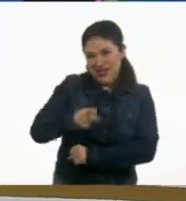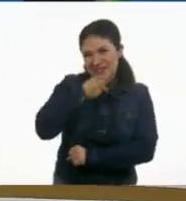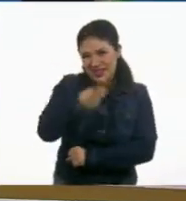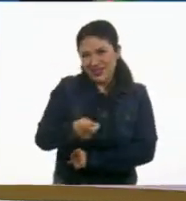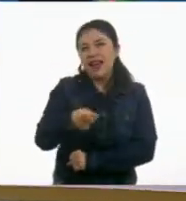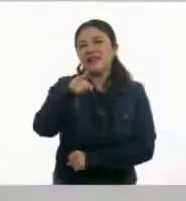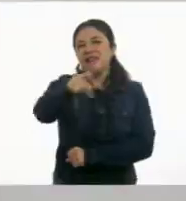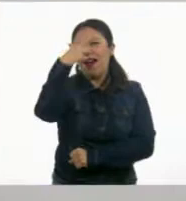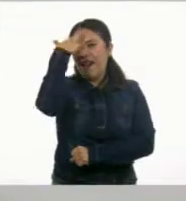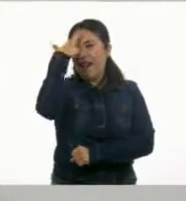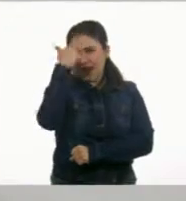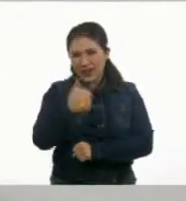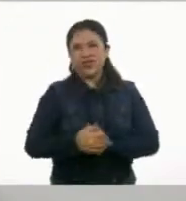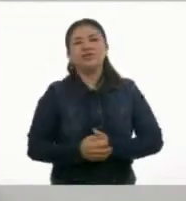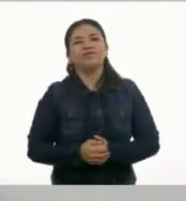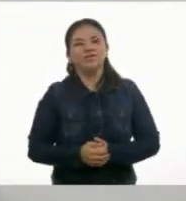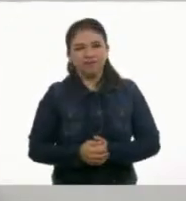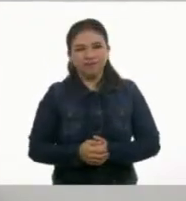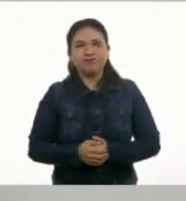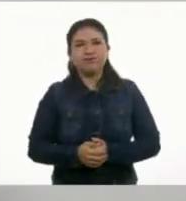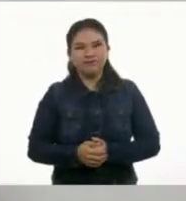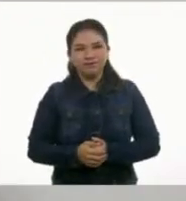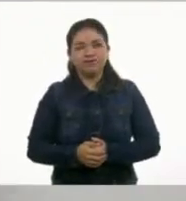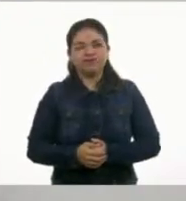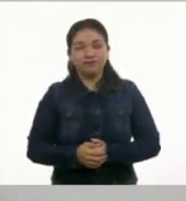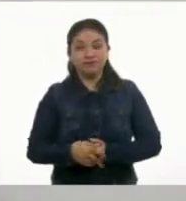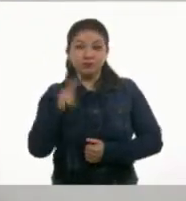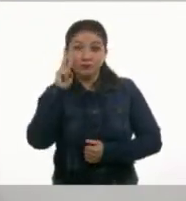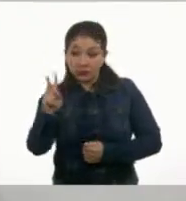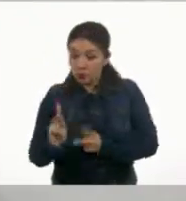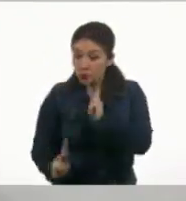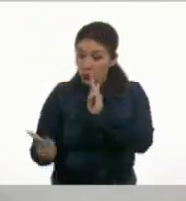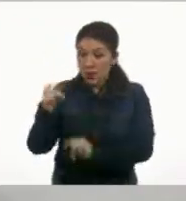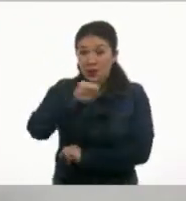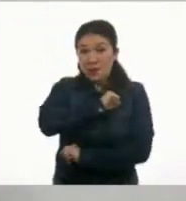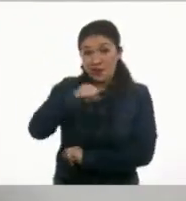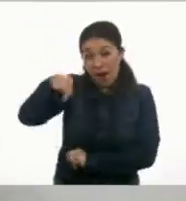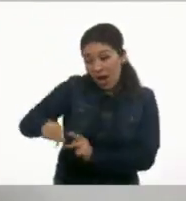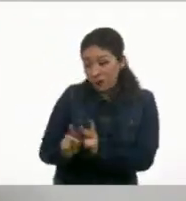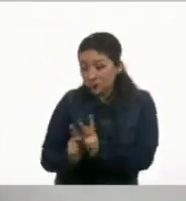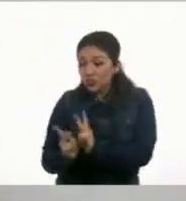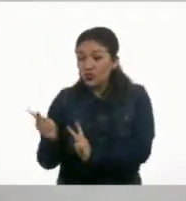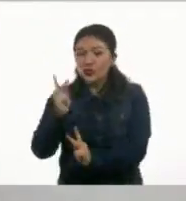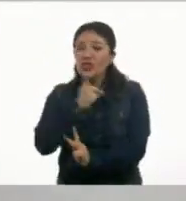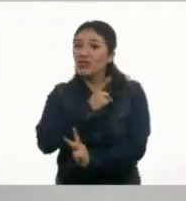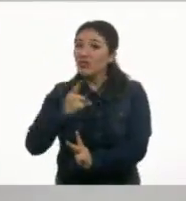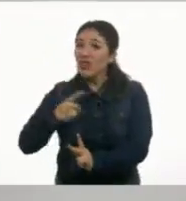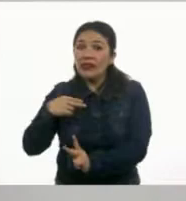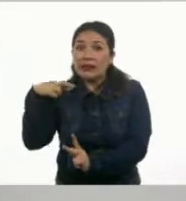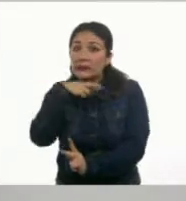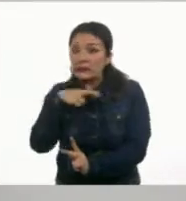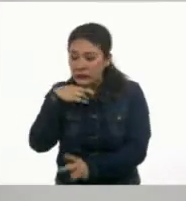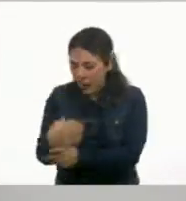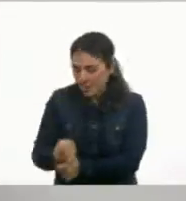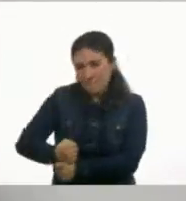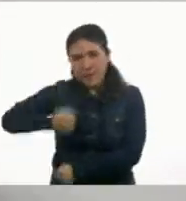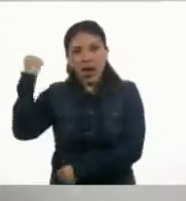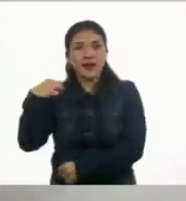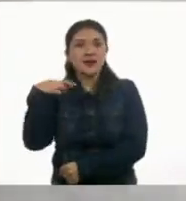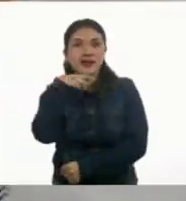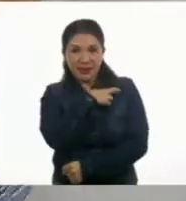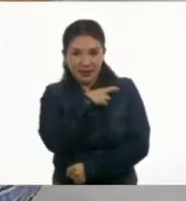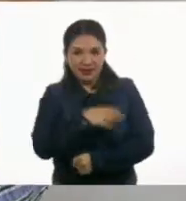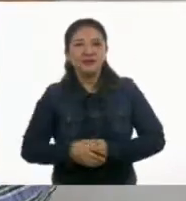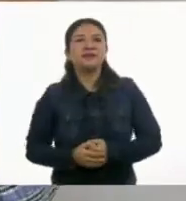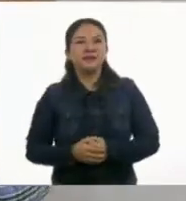Sí, toda la razón, nona. Hay que arrancarla tan pronto como se le reconozca. Exactamente. Ya vamos estructurando más la frase.